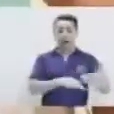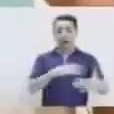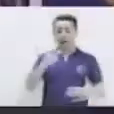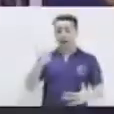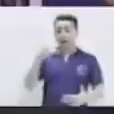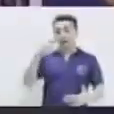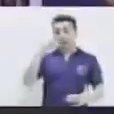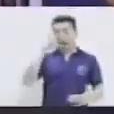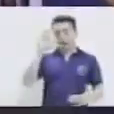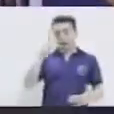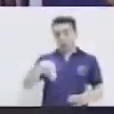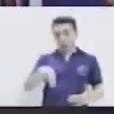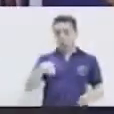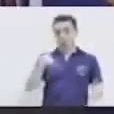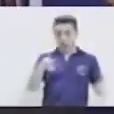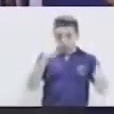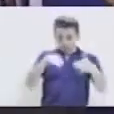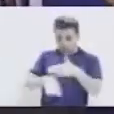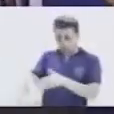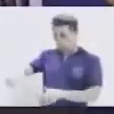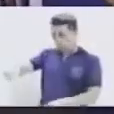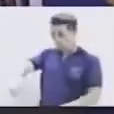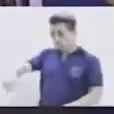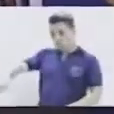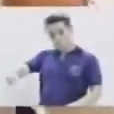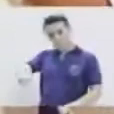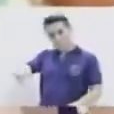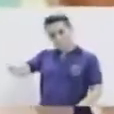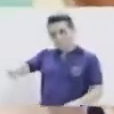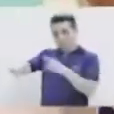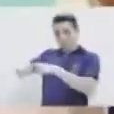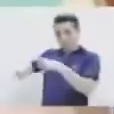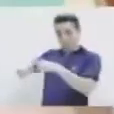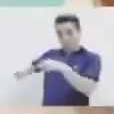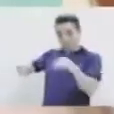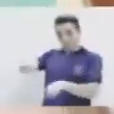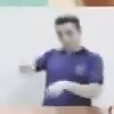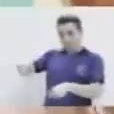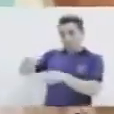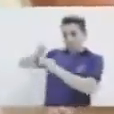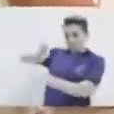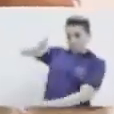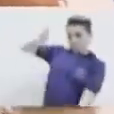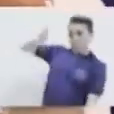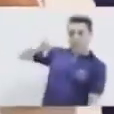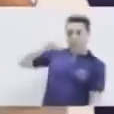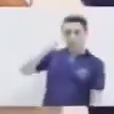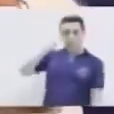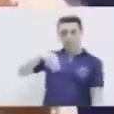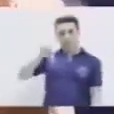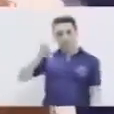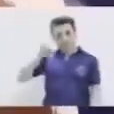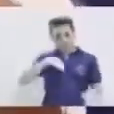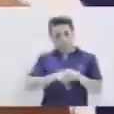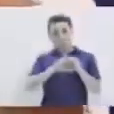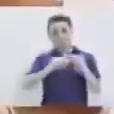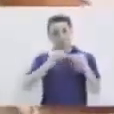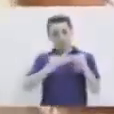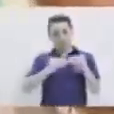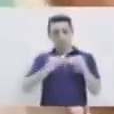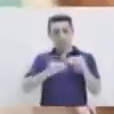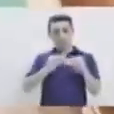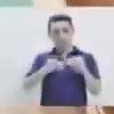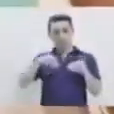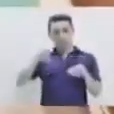cartón se metió en un bastón. El bastón era de pino, se metió en un pepino.